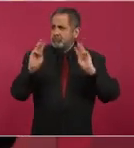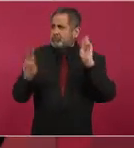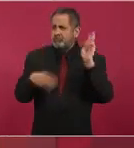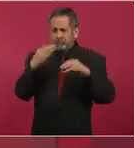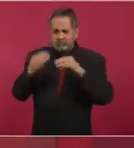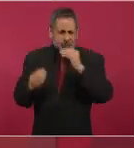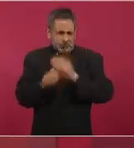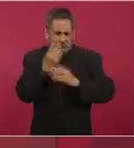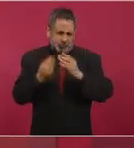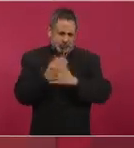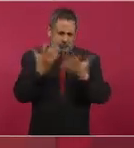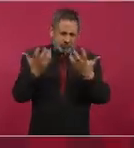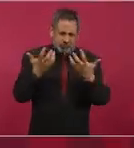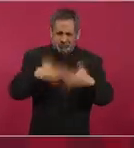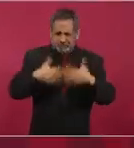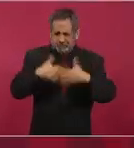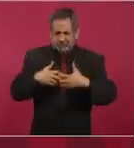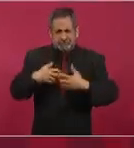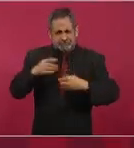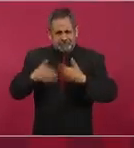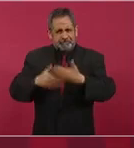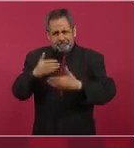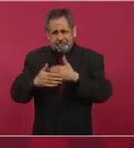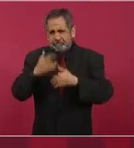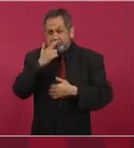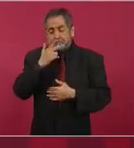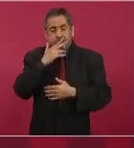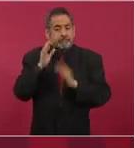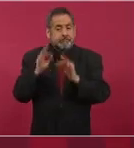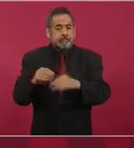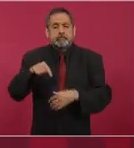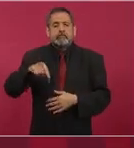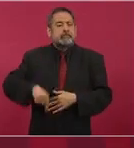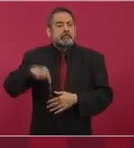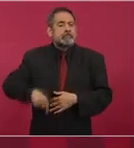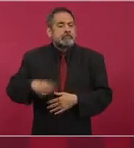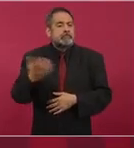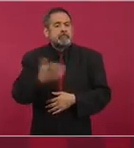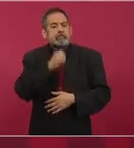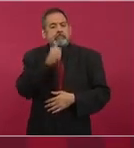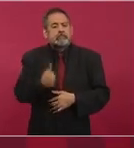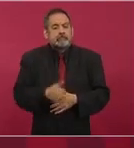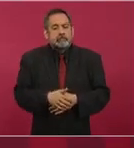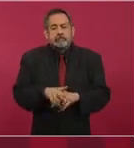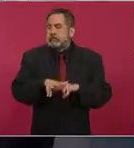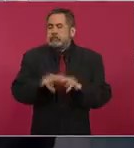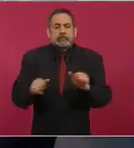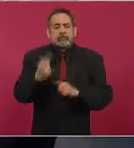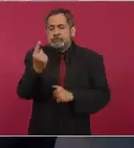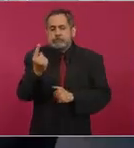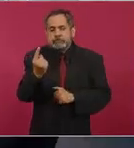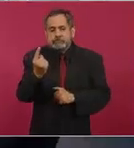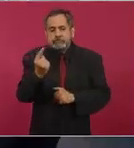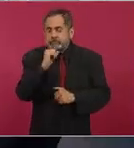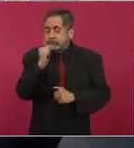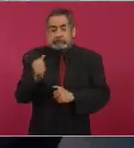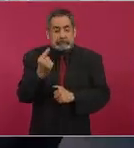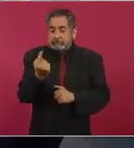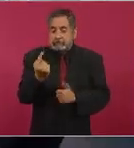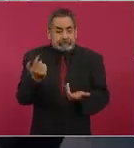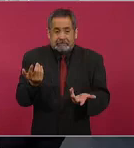lados se hicieron refinerías aquí no se hizo una sola